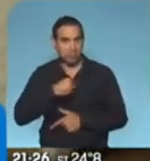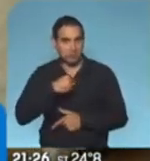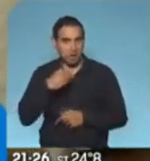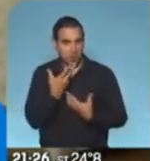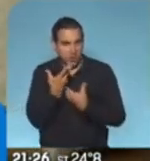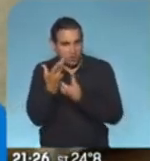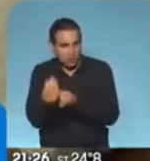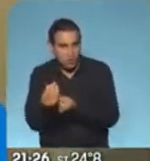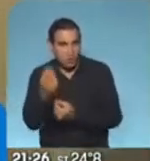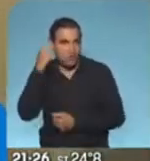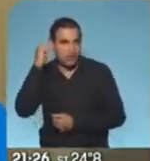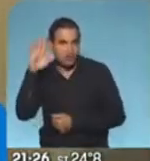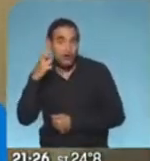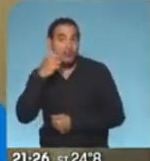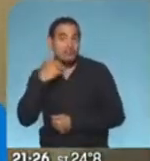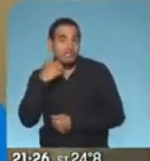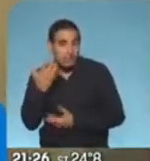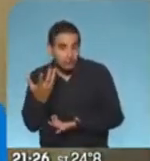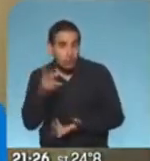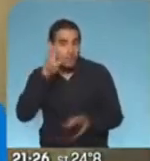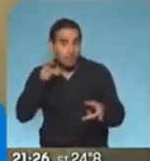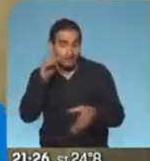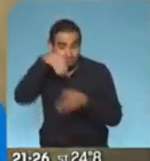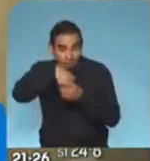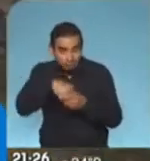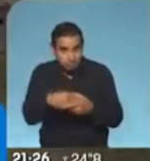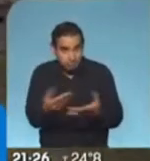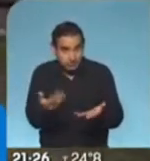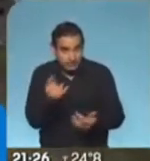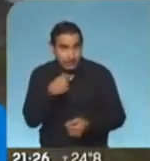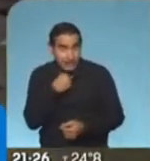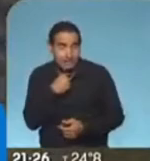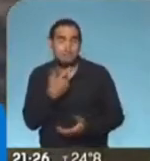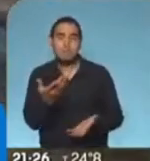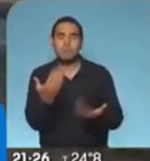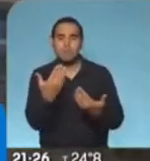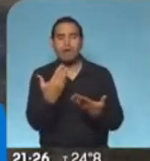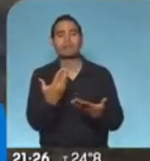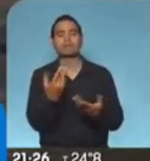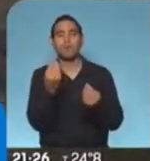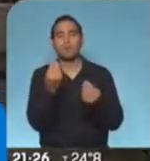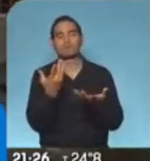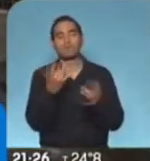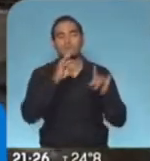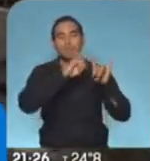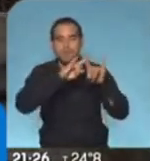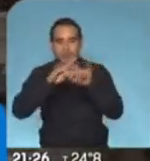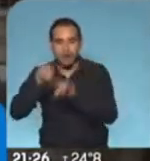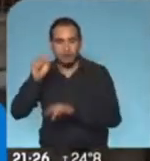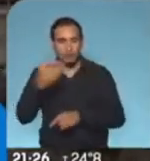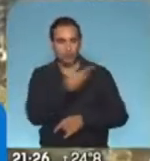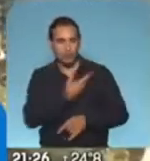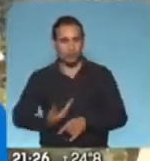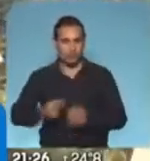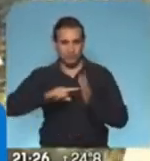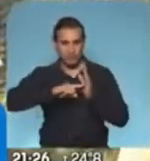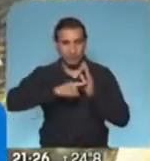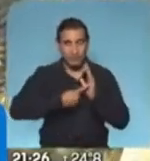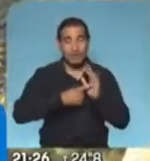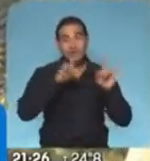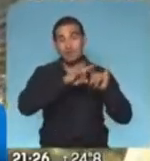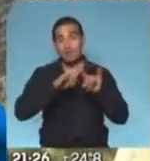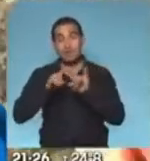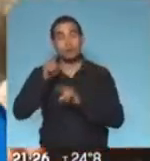parte de este programa de adultos mayores, lo que tienen que hacer es sumarse ingresando a la página del gobierno de la Ciudad de Buenos Aires, www